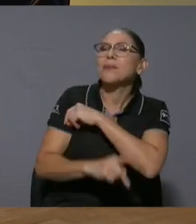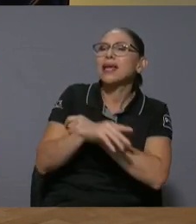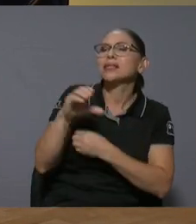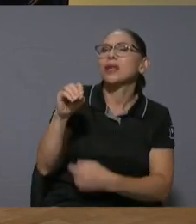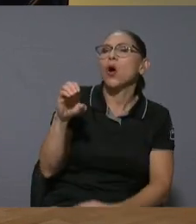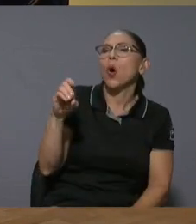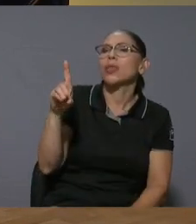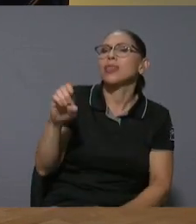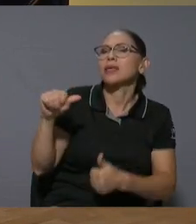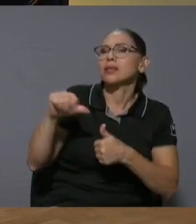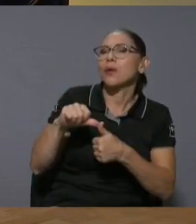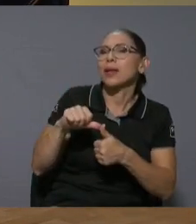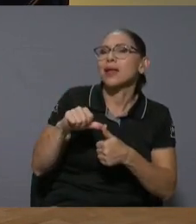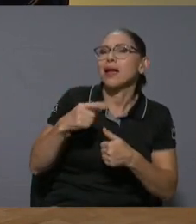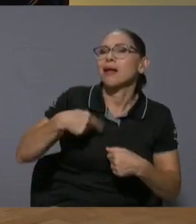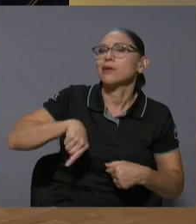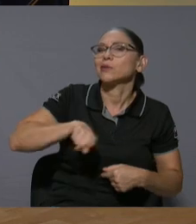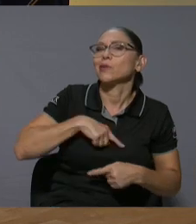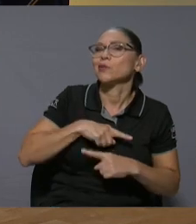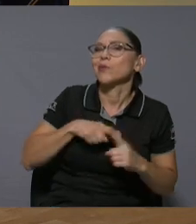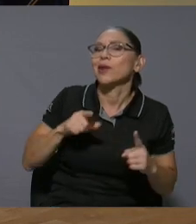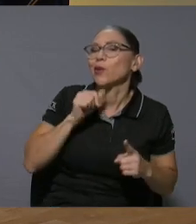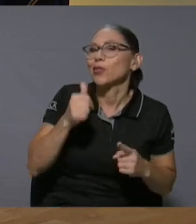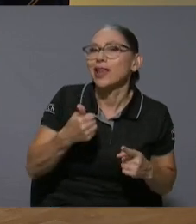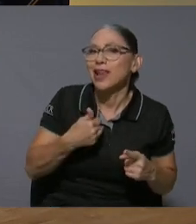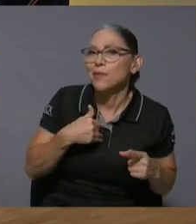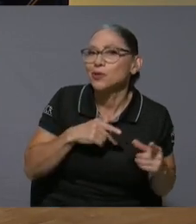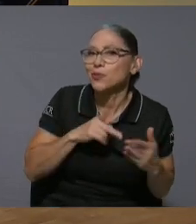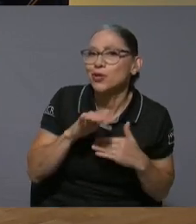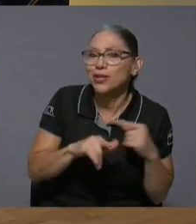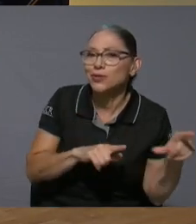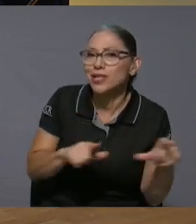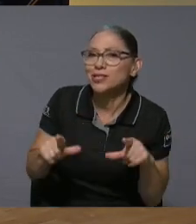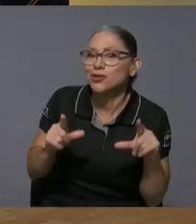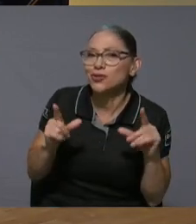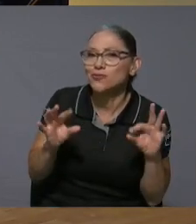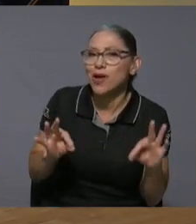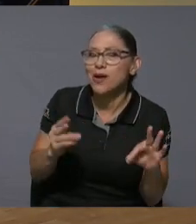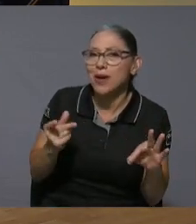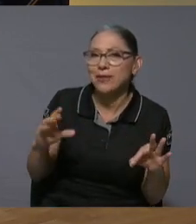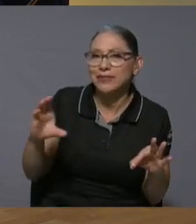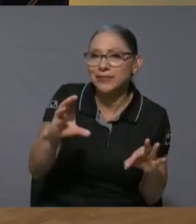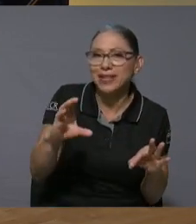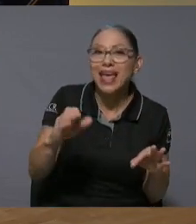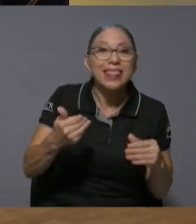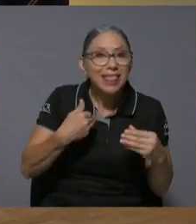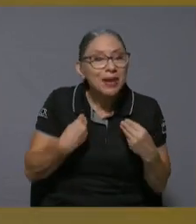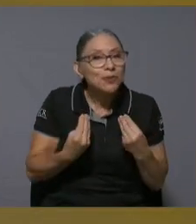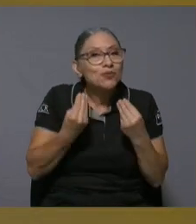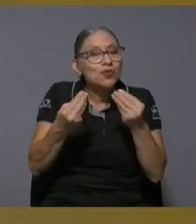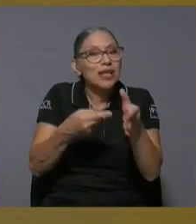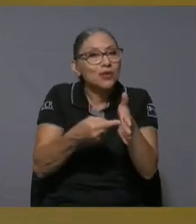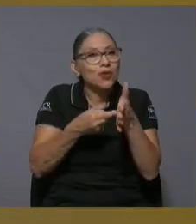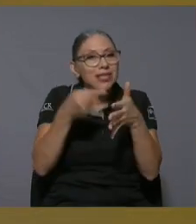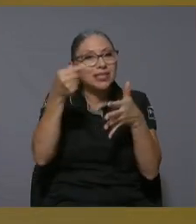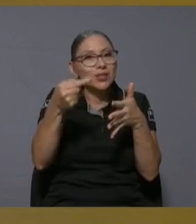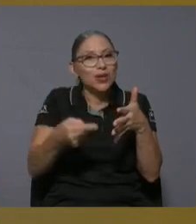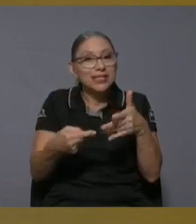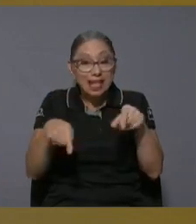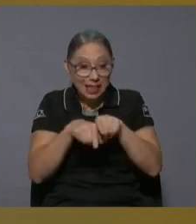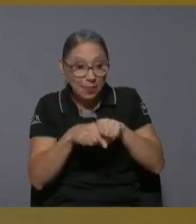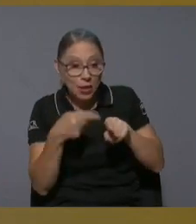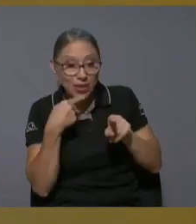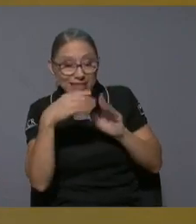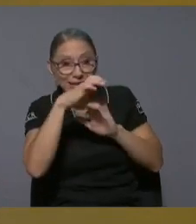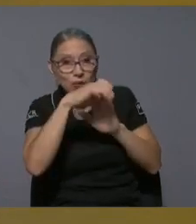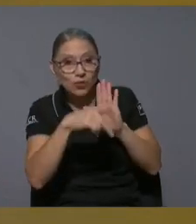proyectos listos para que podamos invertir entonces tenemos muchas condiciones incluso el marco institucional por más que digamos que